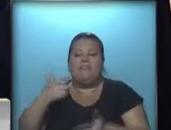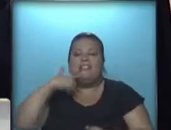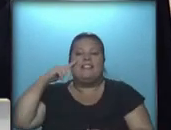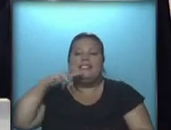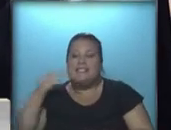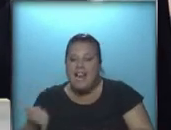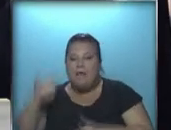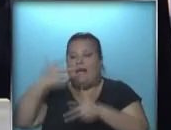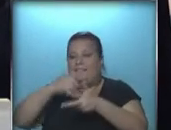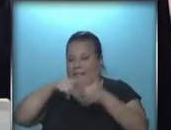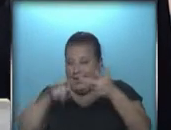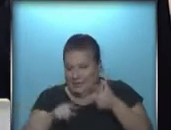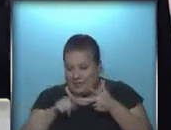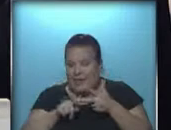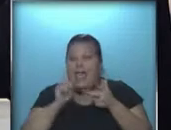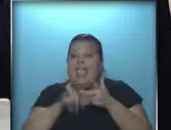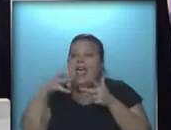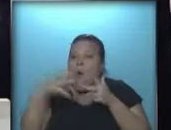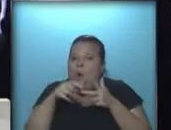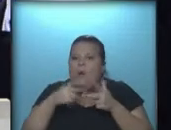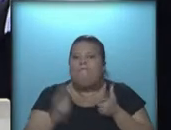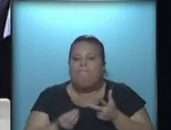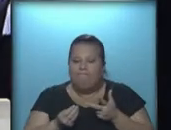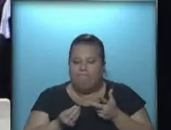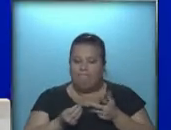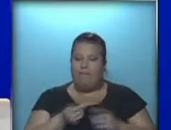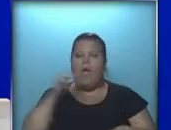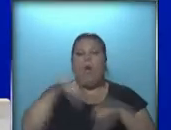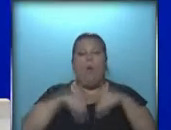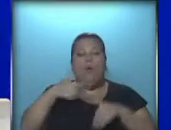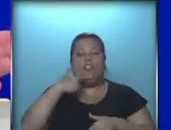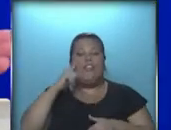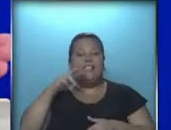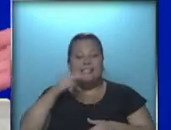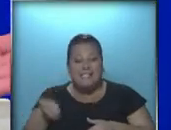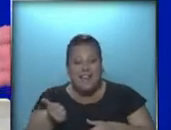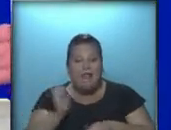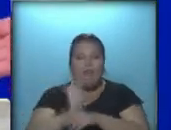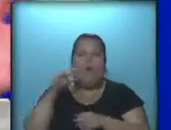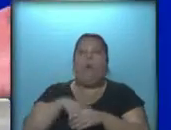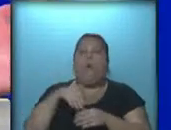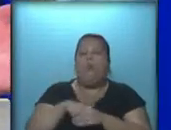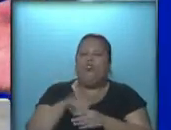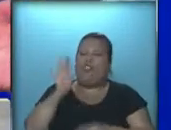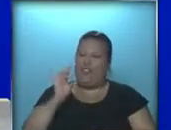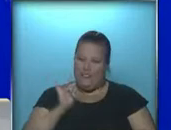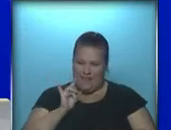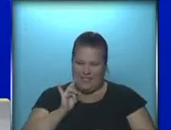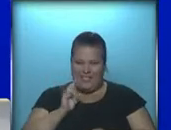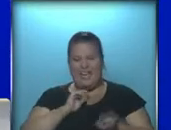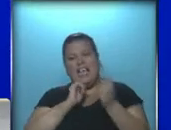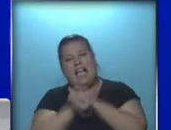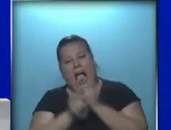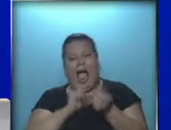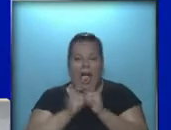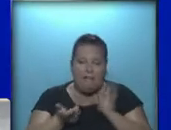Silva, que salió tercera. Ahí está la cuestión. Lo que pasa es que el voto a Marina Silva es un voto complejo y, uno podría